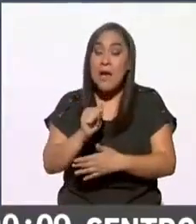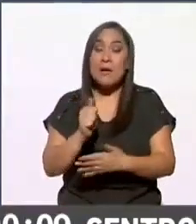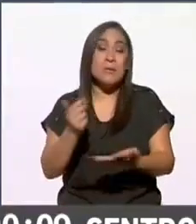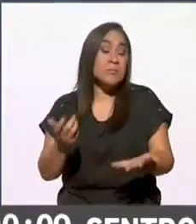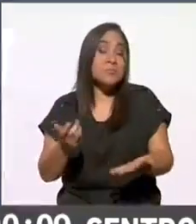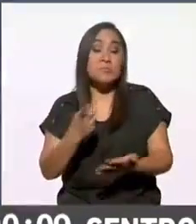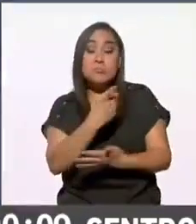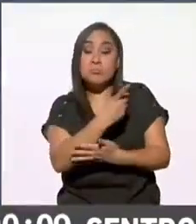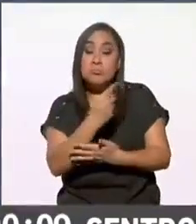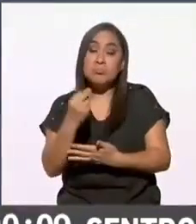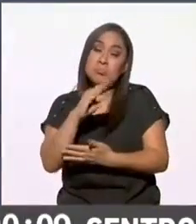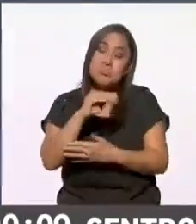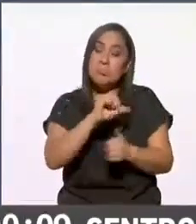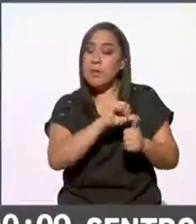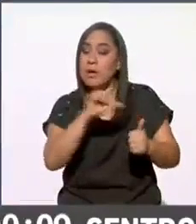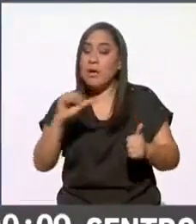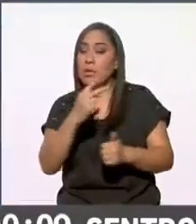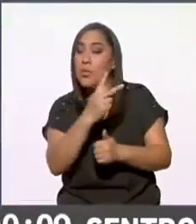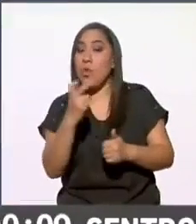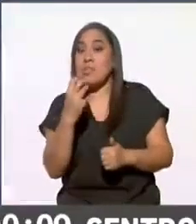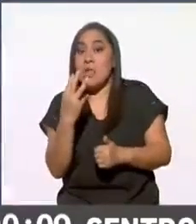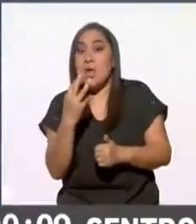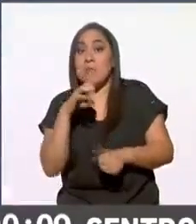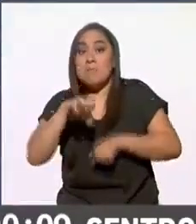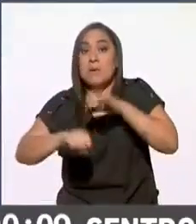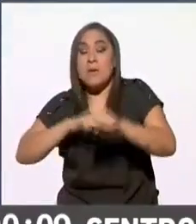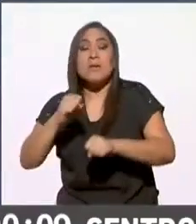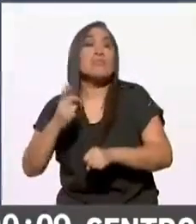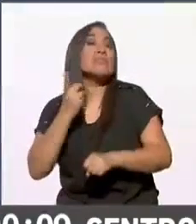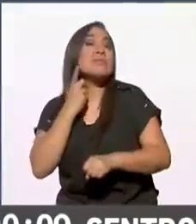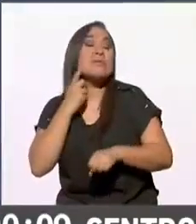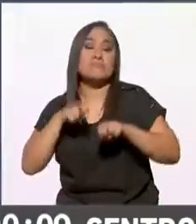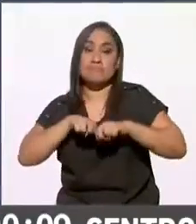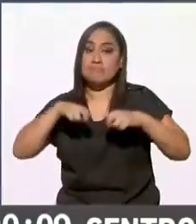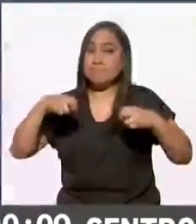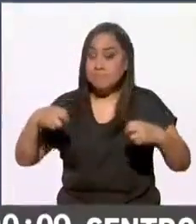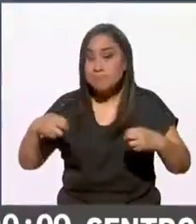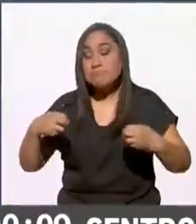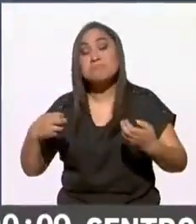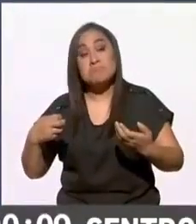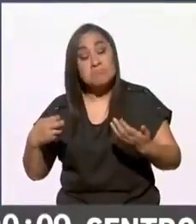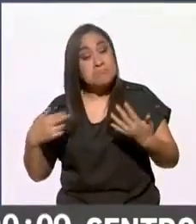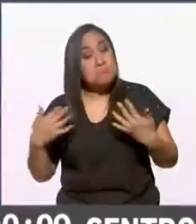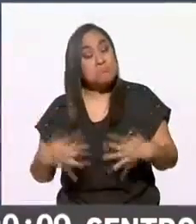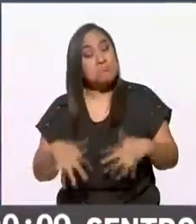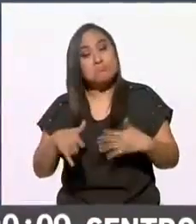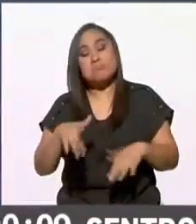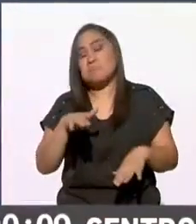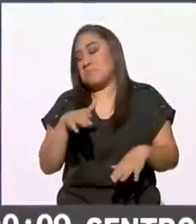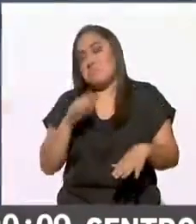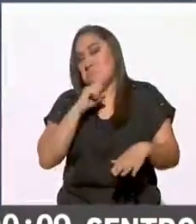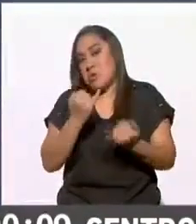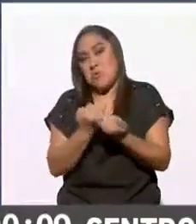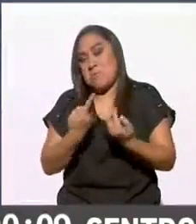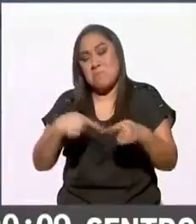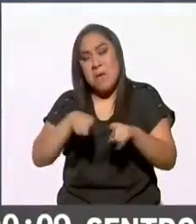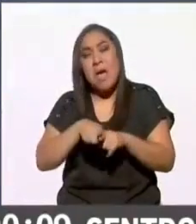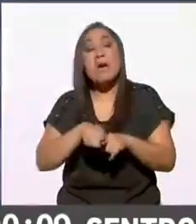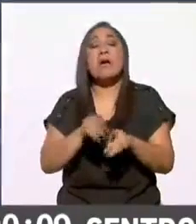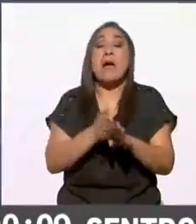ahí 190 a 203 espacios en la Cámara de Diputados se queda prácticamente igual porque tuvo